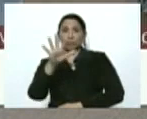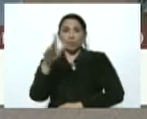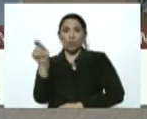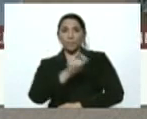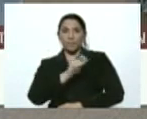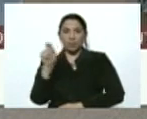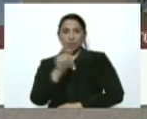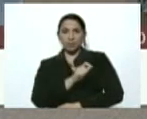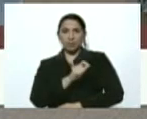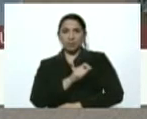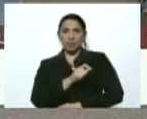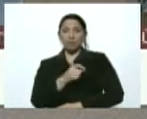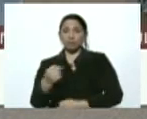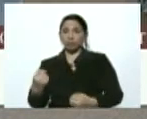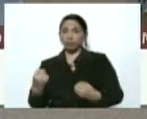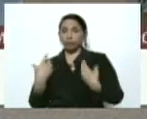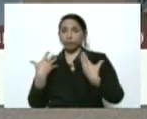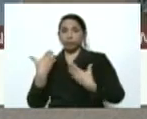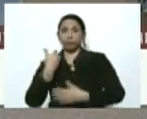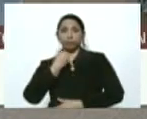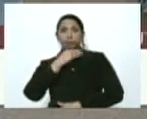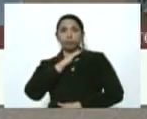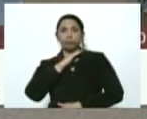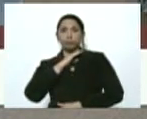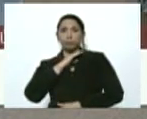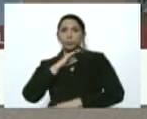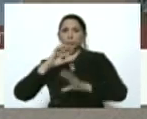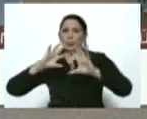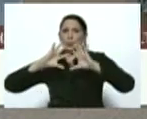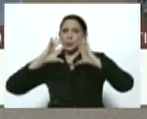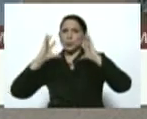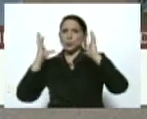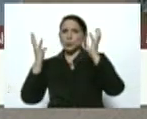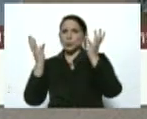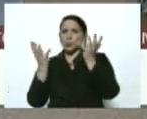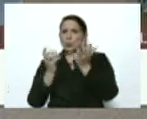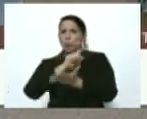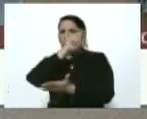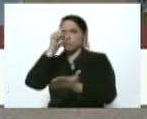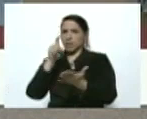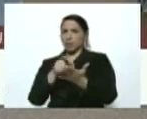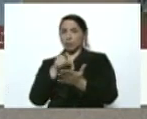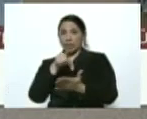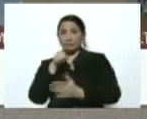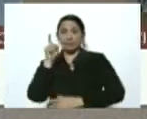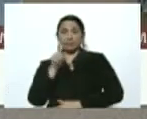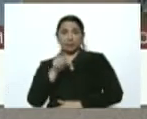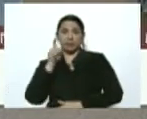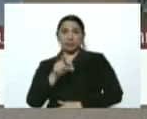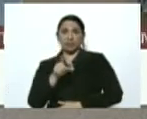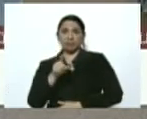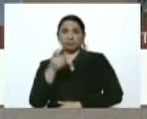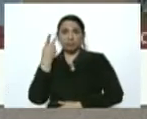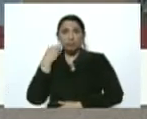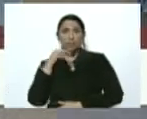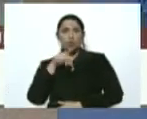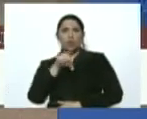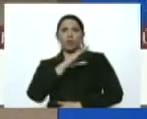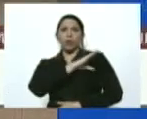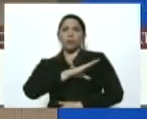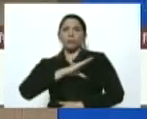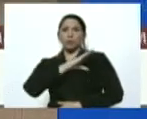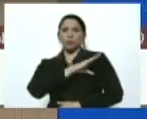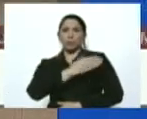la pandemia ha rodeado el mundo y de allí la necesidad y por eso la comisión